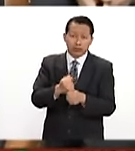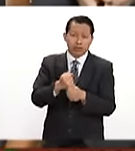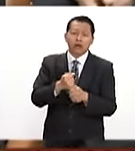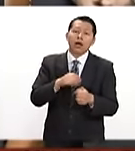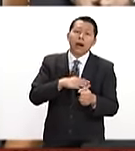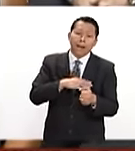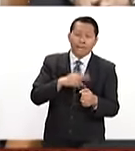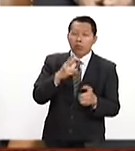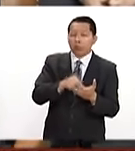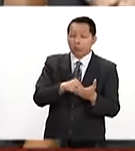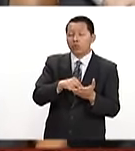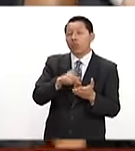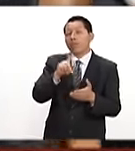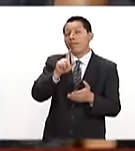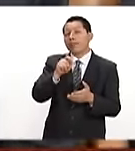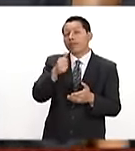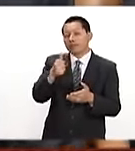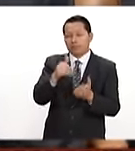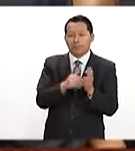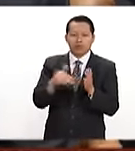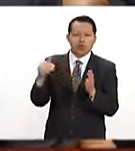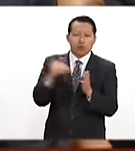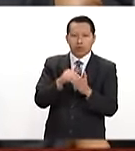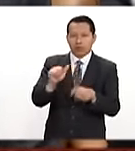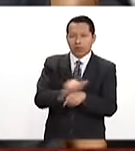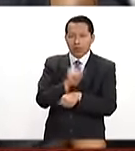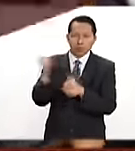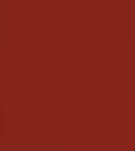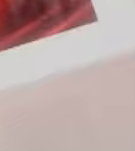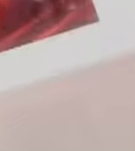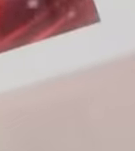.26 millones de vehículos a los Estados Unidos.